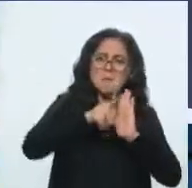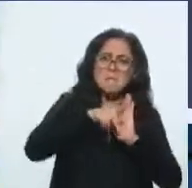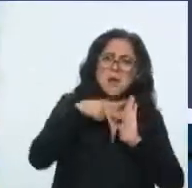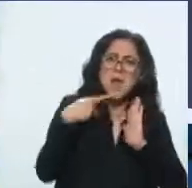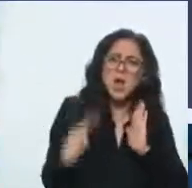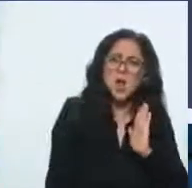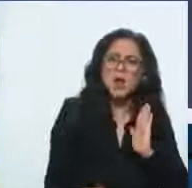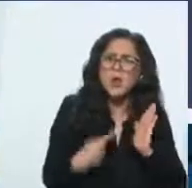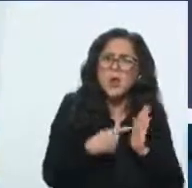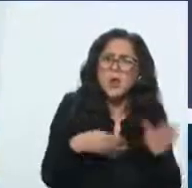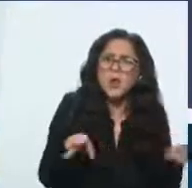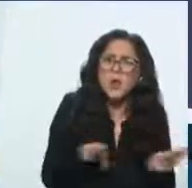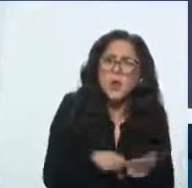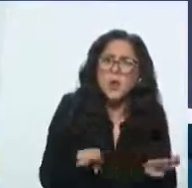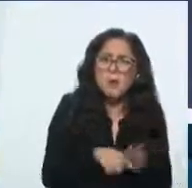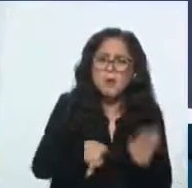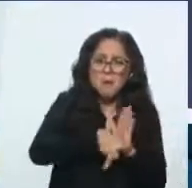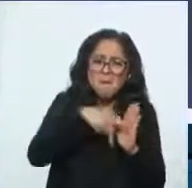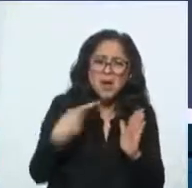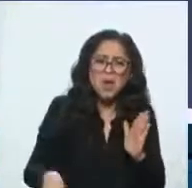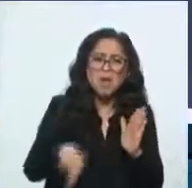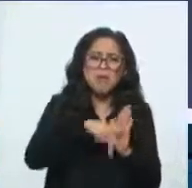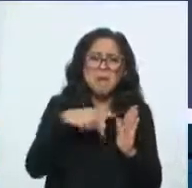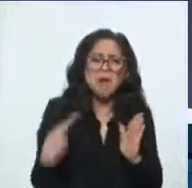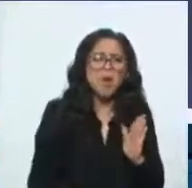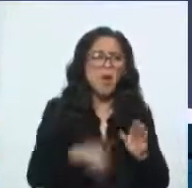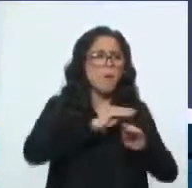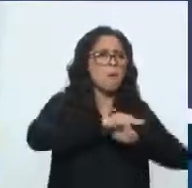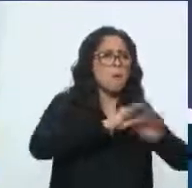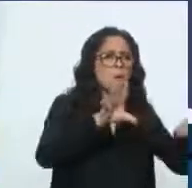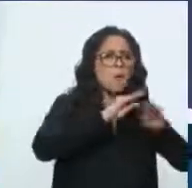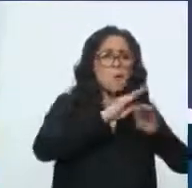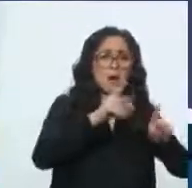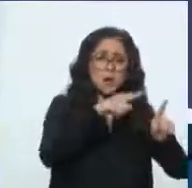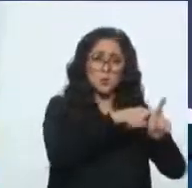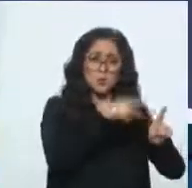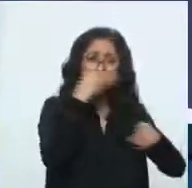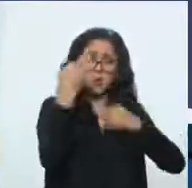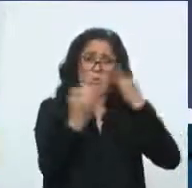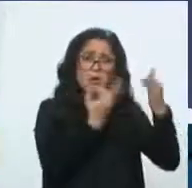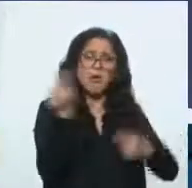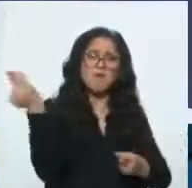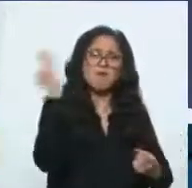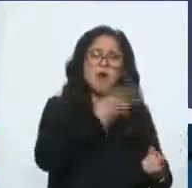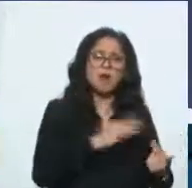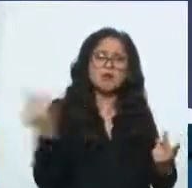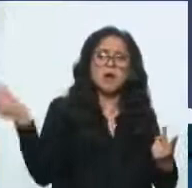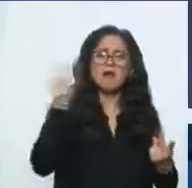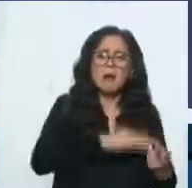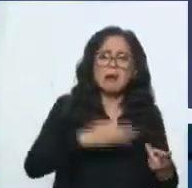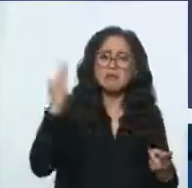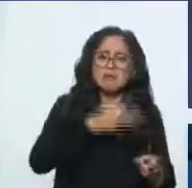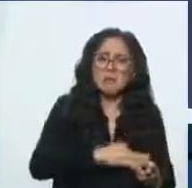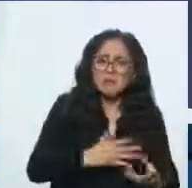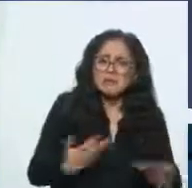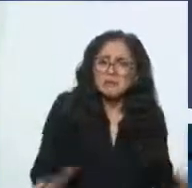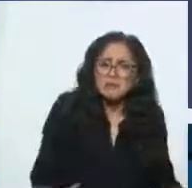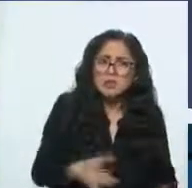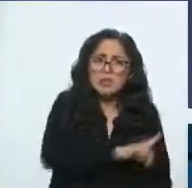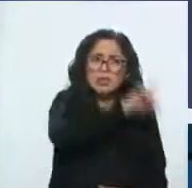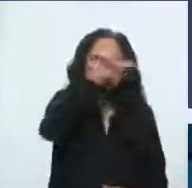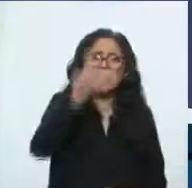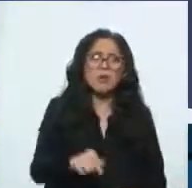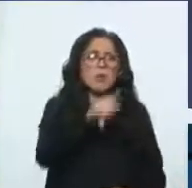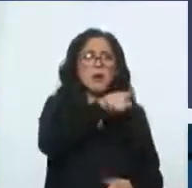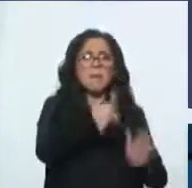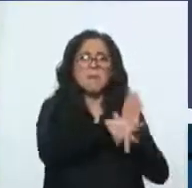que diario, diario, diario, tienen desmentidos, y que, pues, seguramente ya, en un futuro próximo, sus primeras planas no van a traer